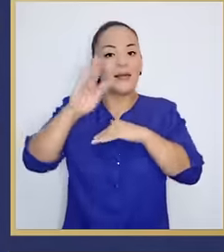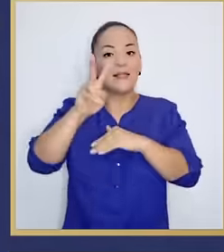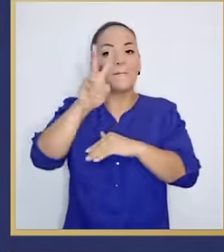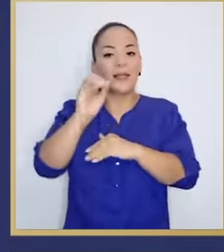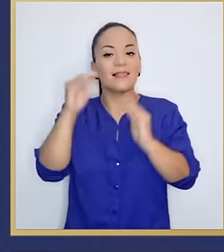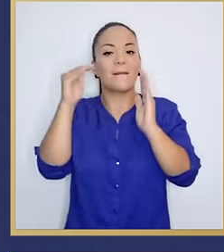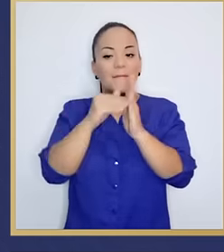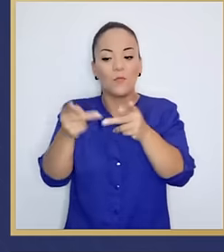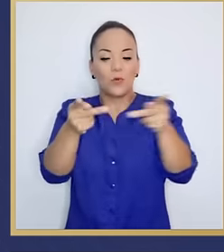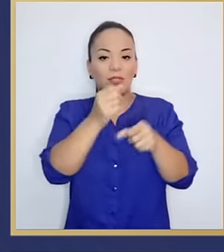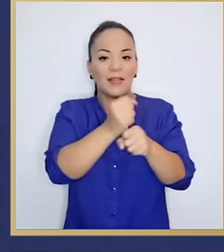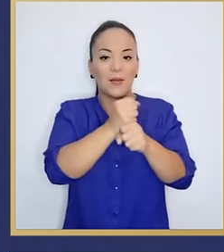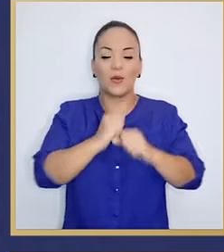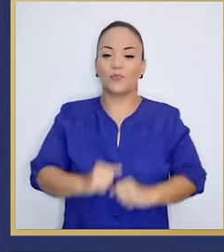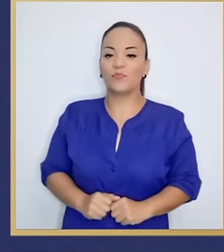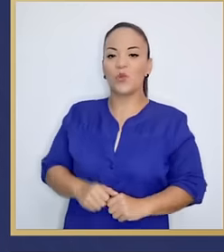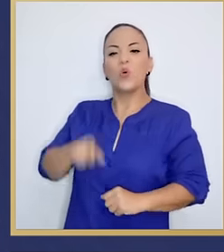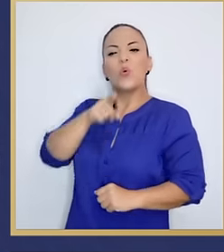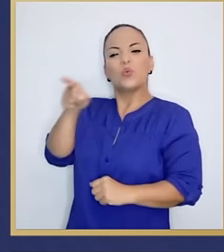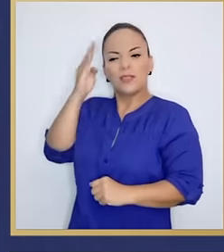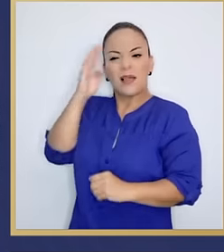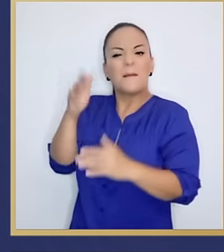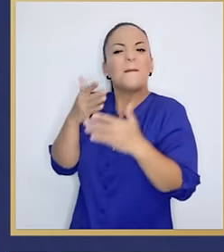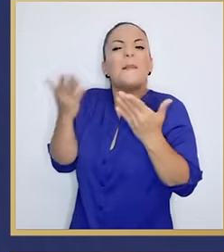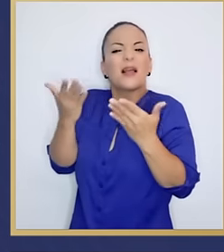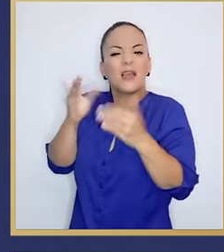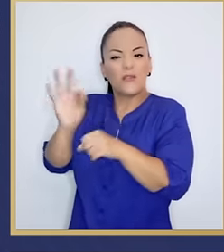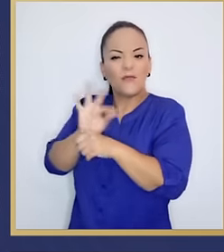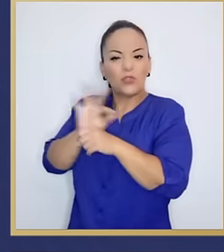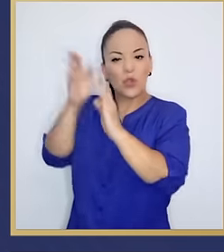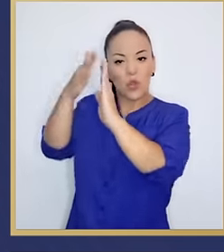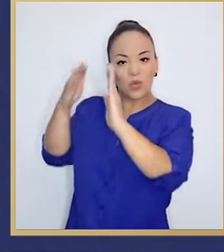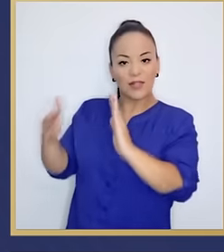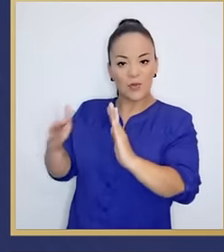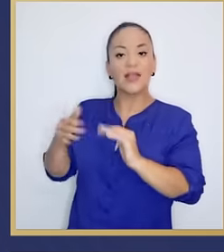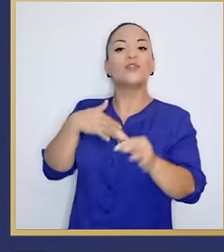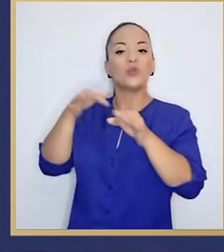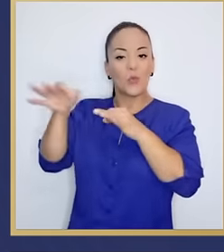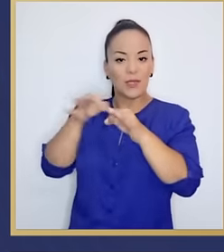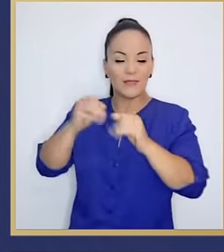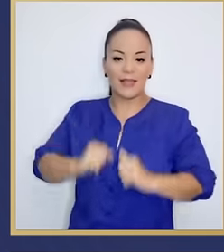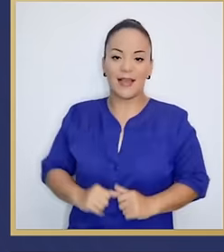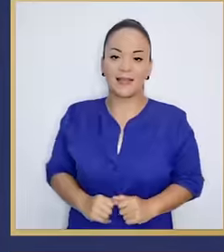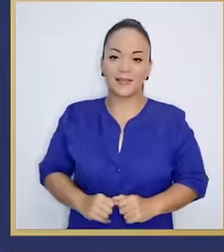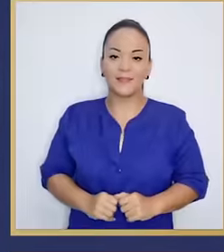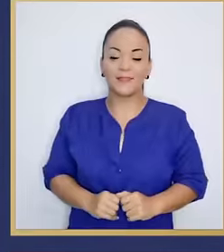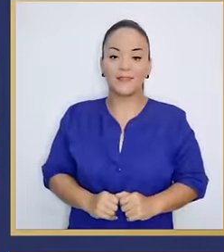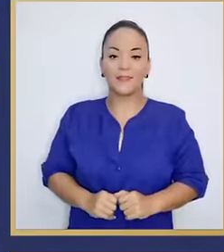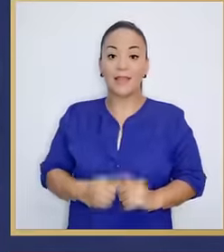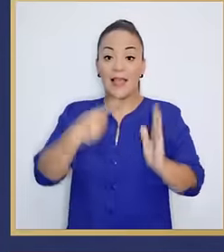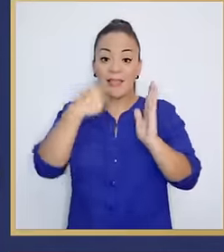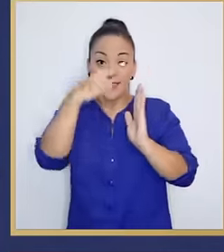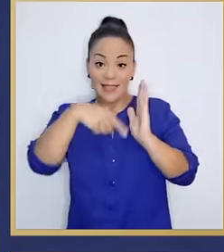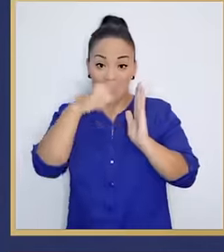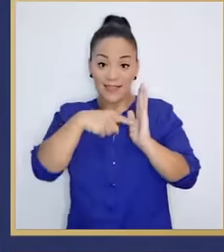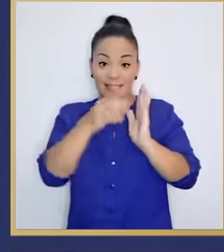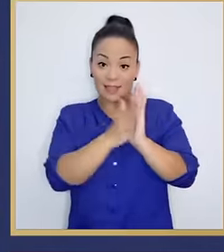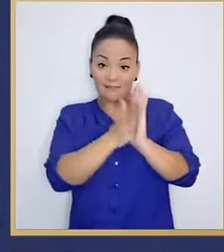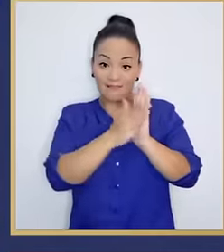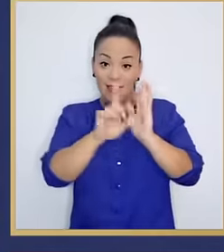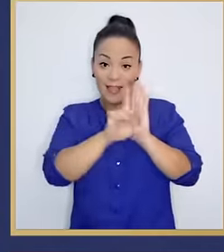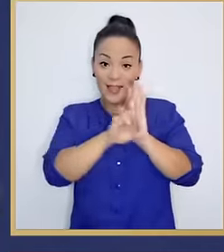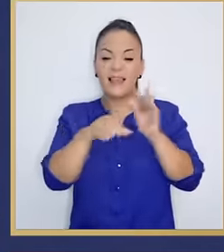empleos. ¿Saben para qué sirve la Contraloría? Les voy a decir. Dice que su